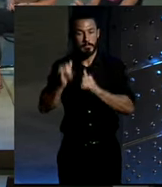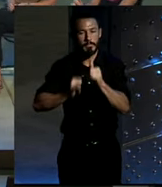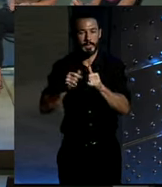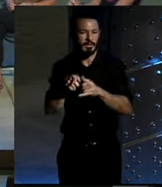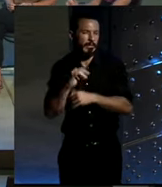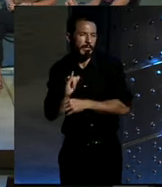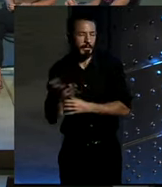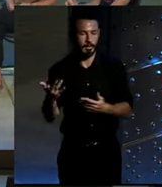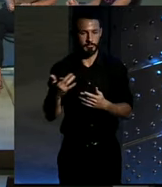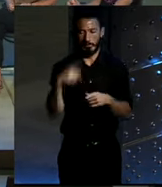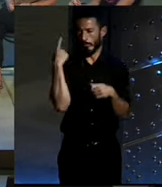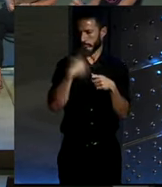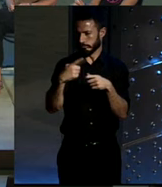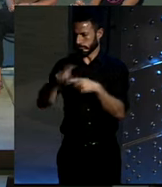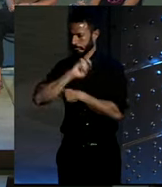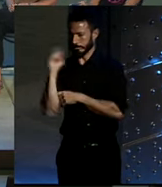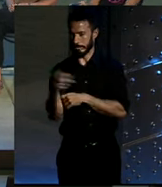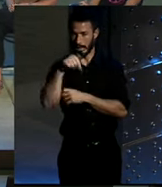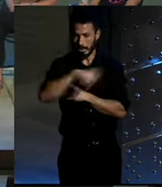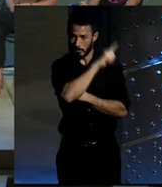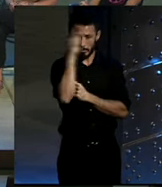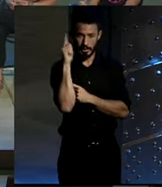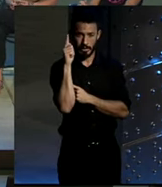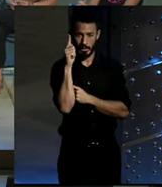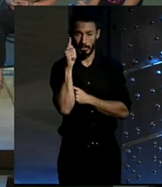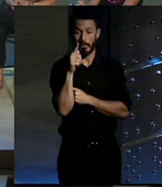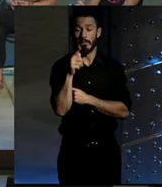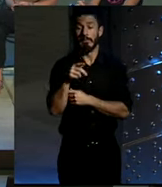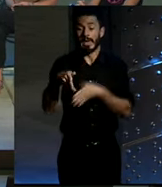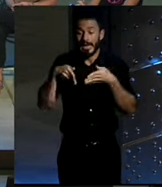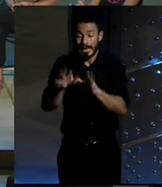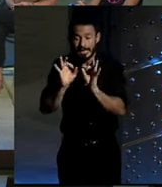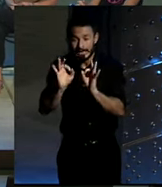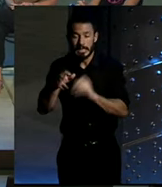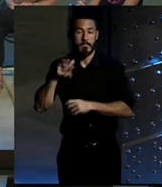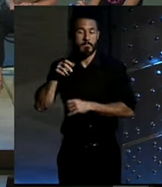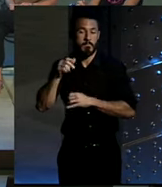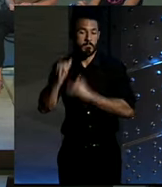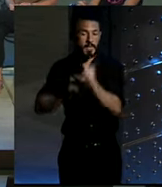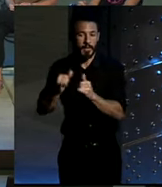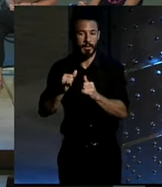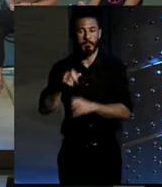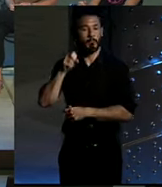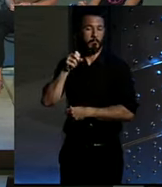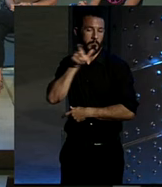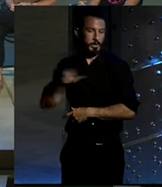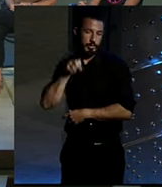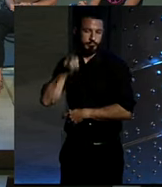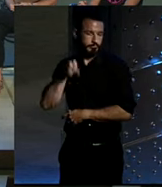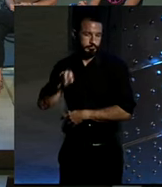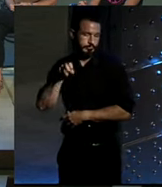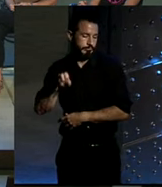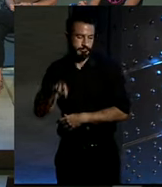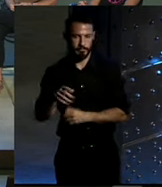objetos, aparte de la bici. En Madrid se encuentran más personas caminando por un carril bici que en bicicleta. Yo veo muchas veces a la gente que hace, a los runners,